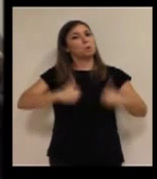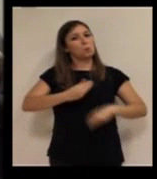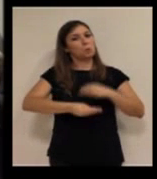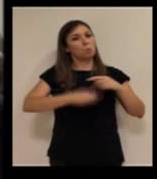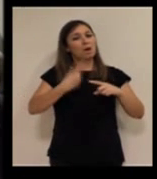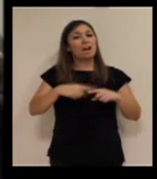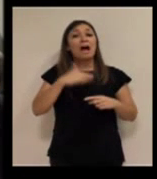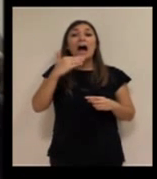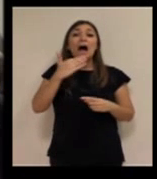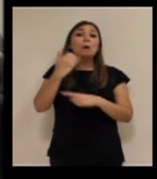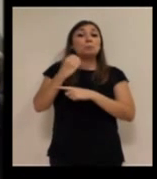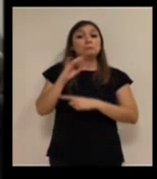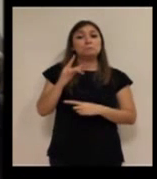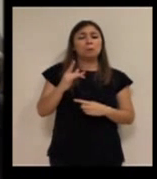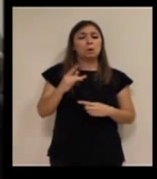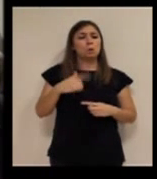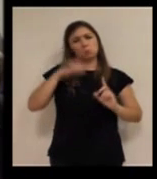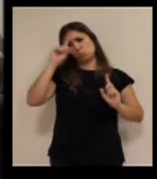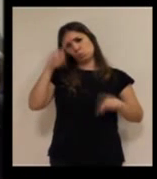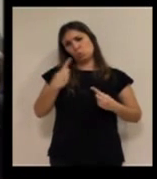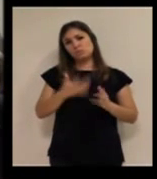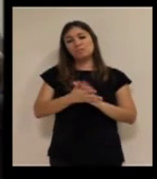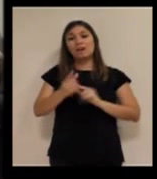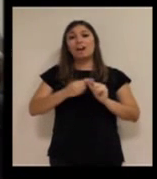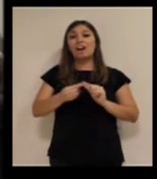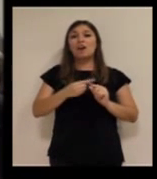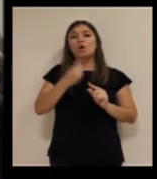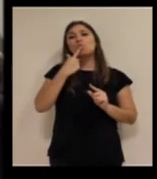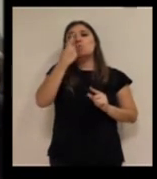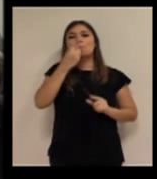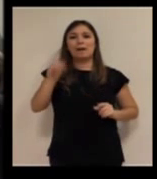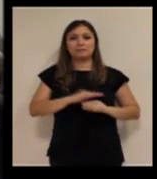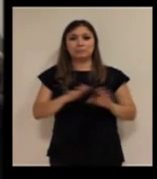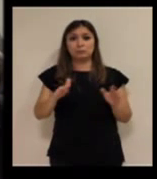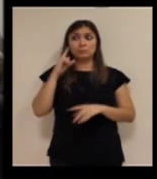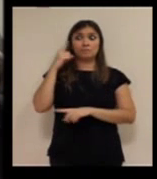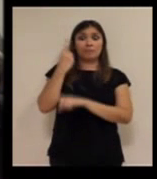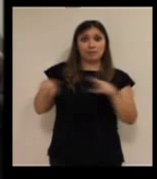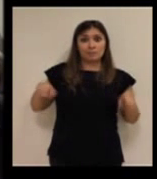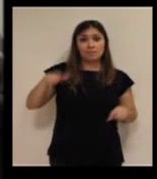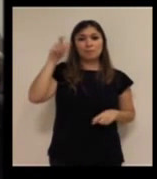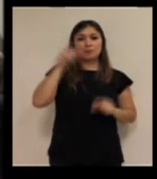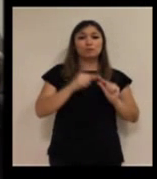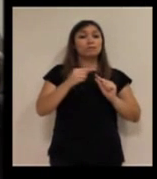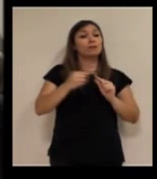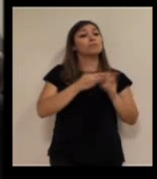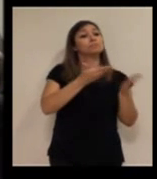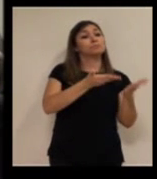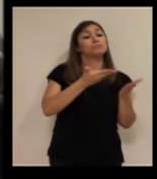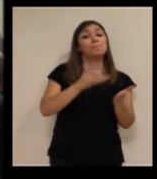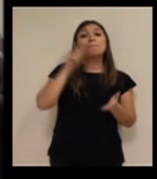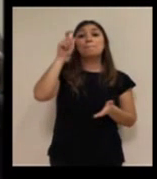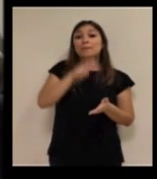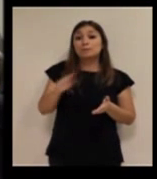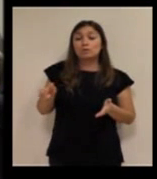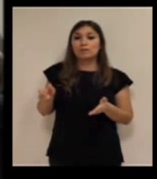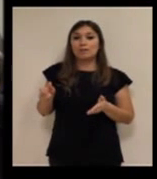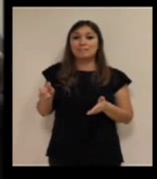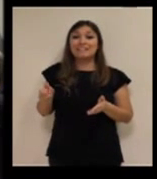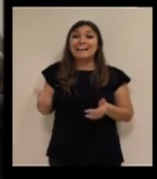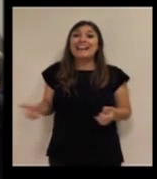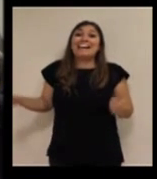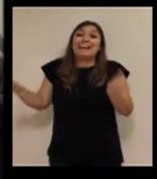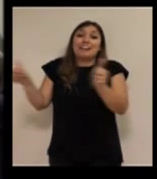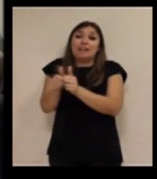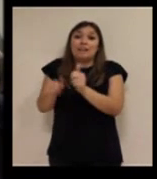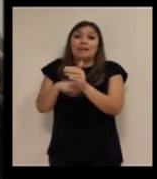que necesitan algún apoyo, pero que la teleasistencia es uno más. Entonces, por eso hay una gran diferencia entre las personas teleasistidas y las personas bajo la